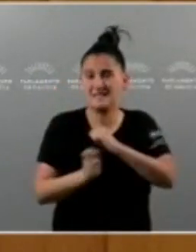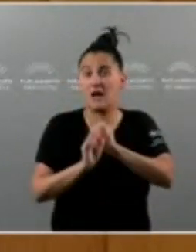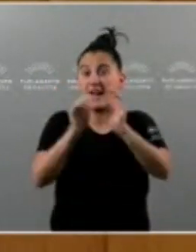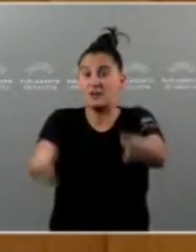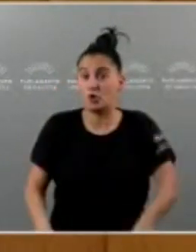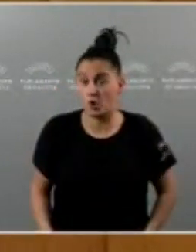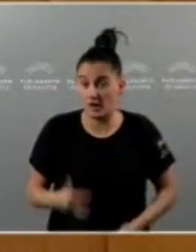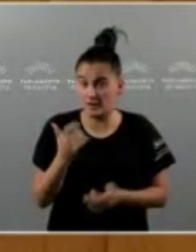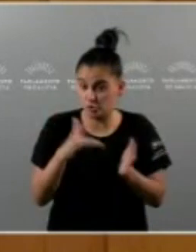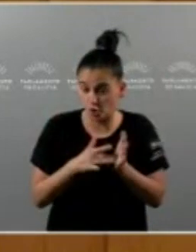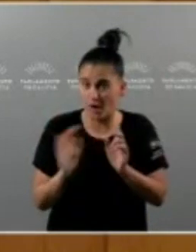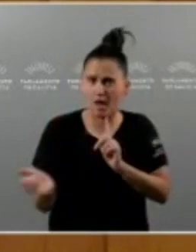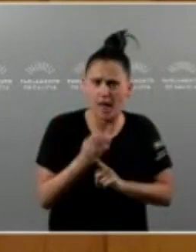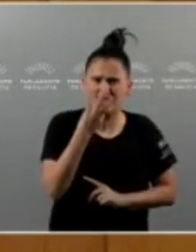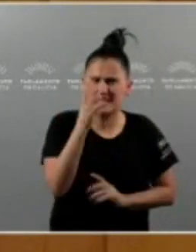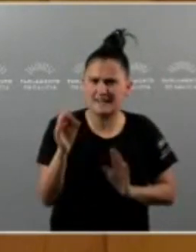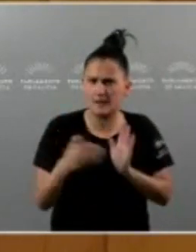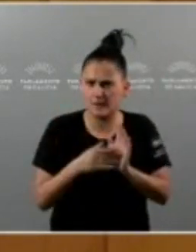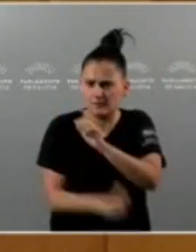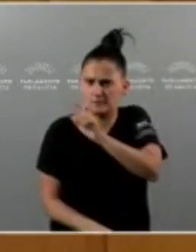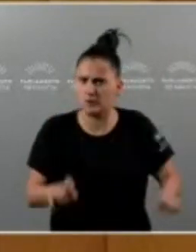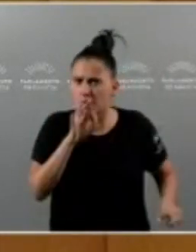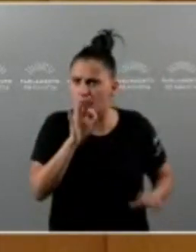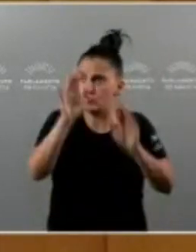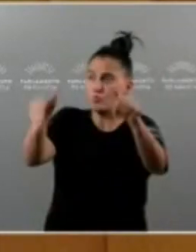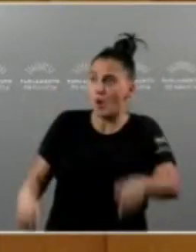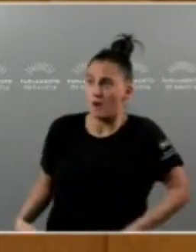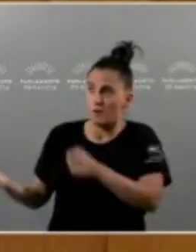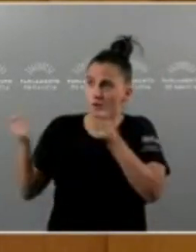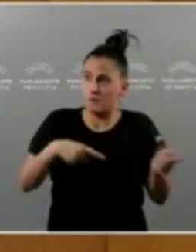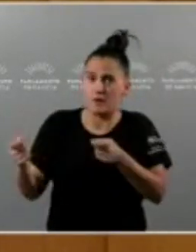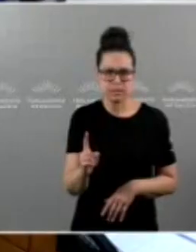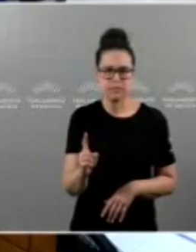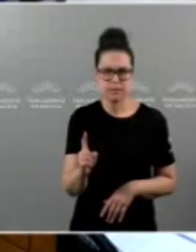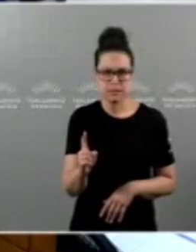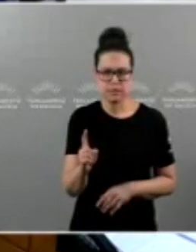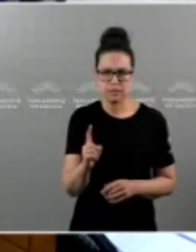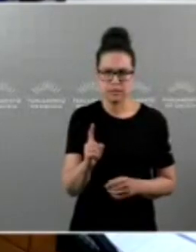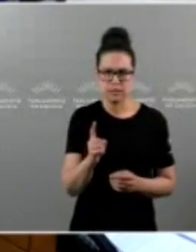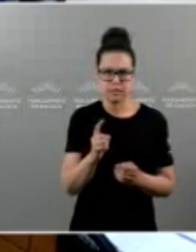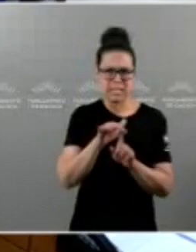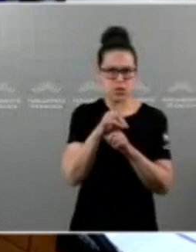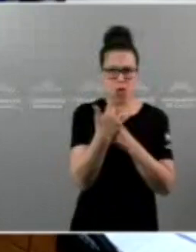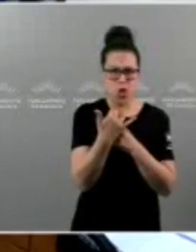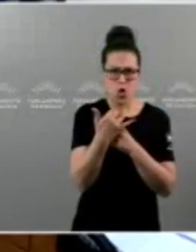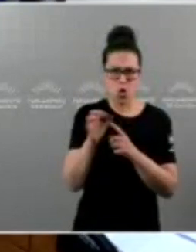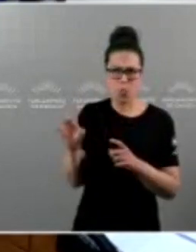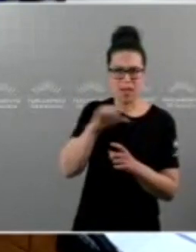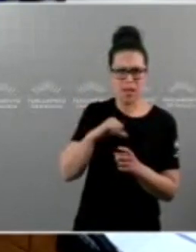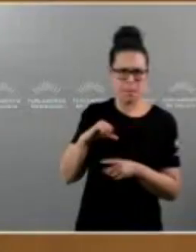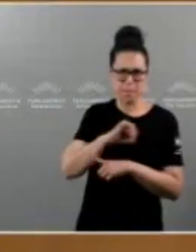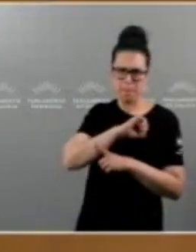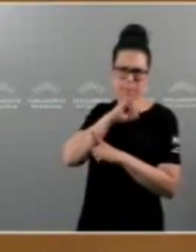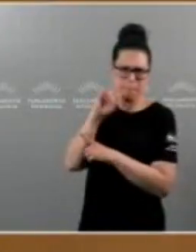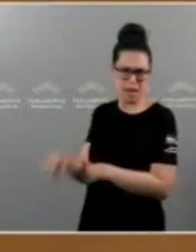a conseguiu que 30.000 galegos volveran a Galicia, vai seguir sendo unha prioridade. En canto as persoas que o acompañarán no Executivo,